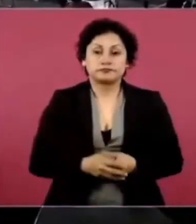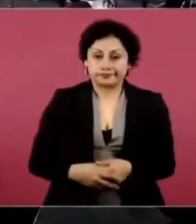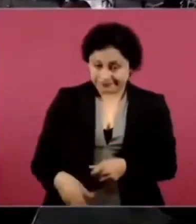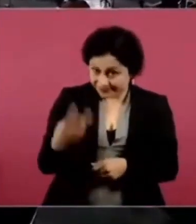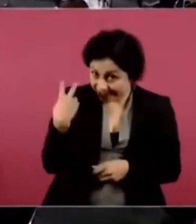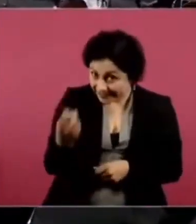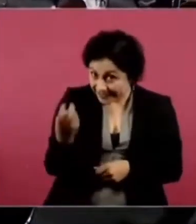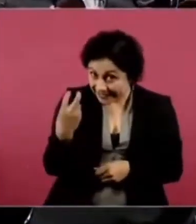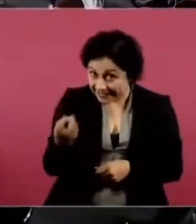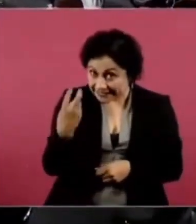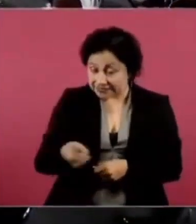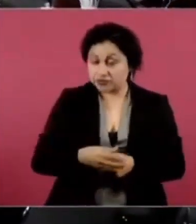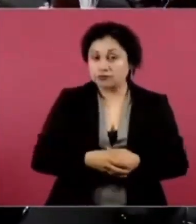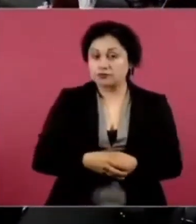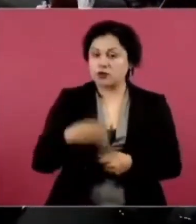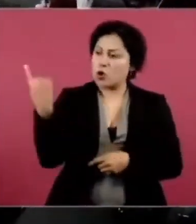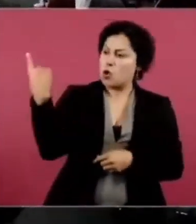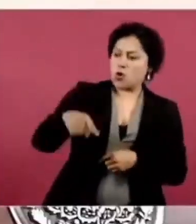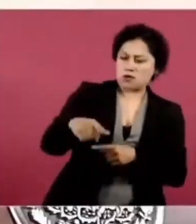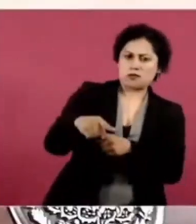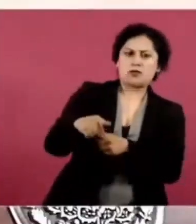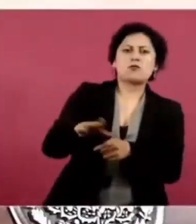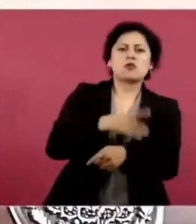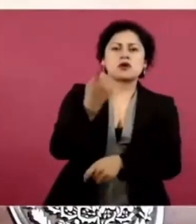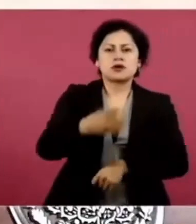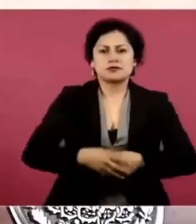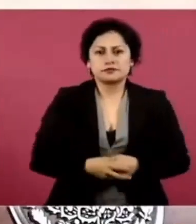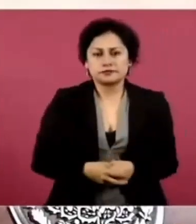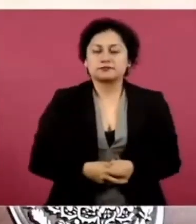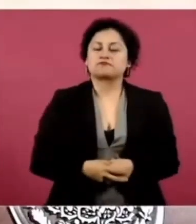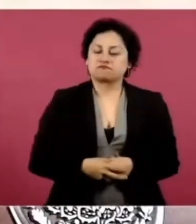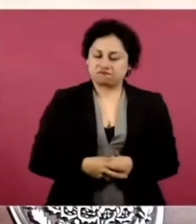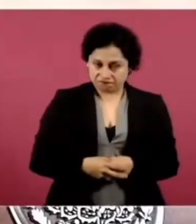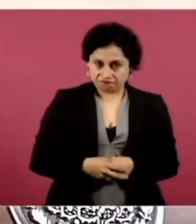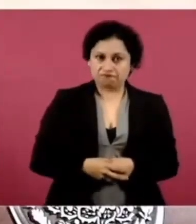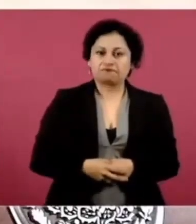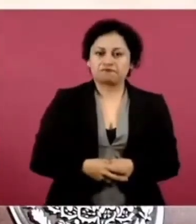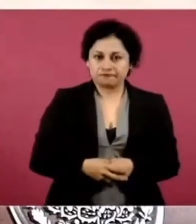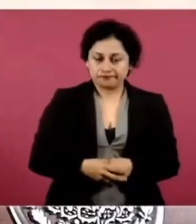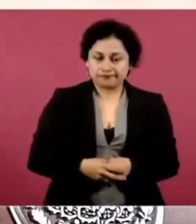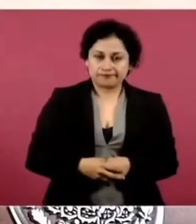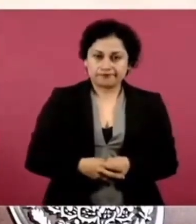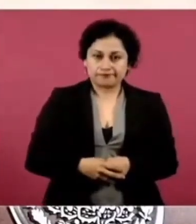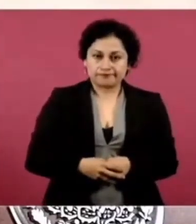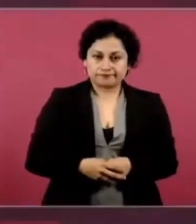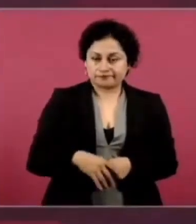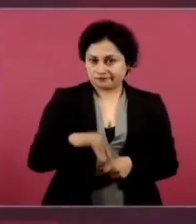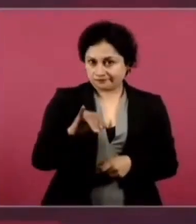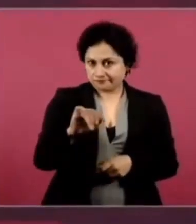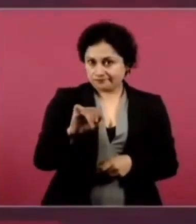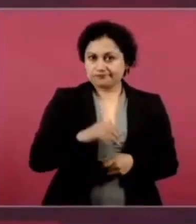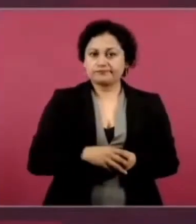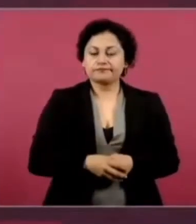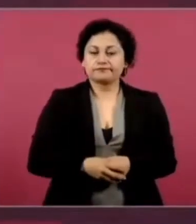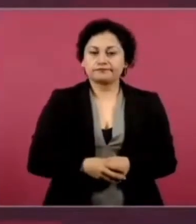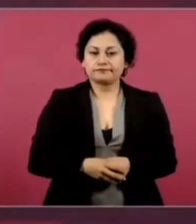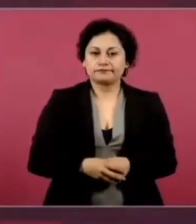Exactamente. ¿Por qué lo ordenaron? Sí. Zona de operación de su carcúrico. Sí.